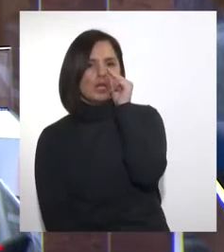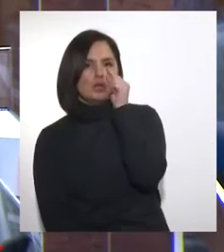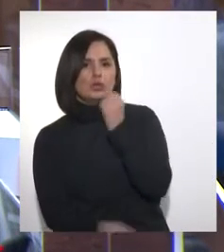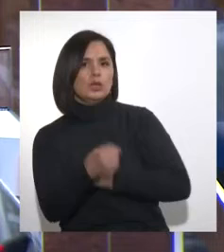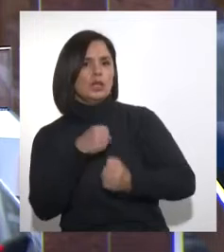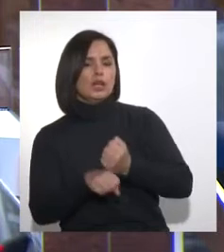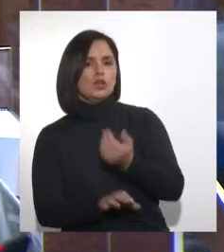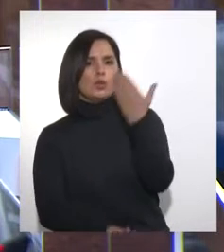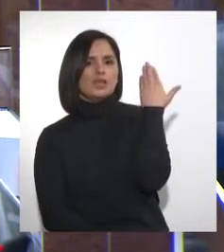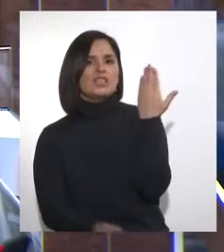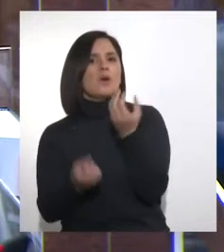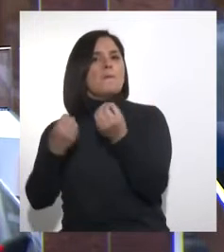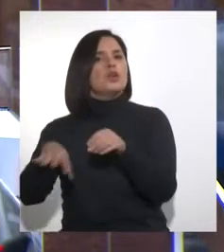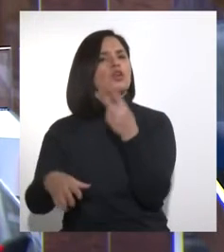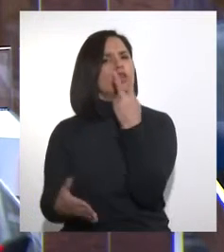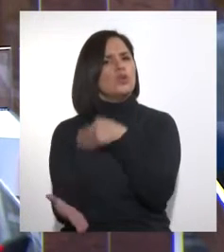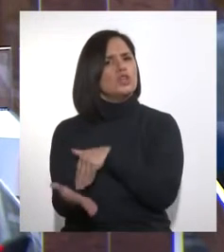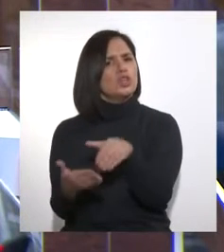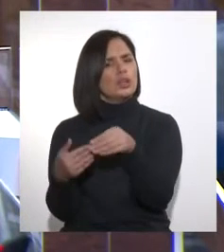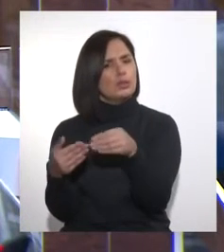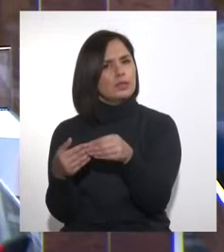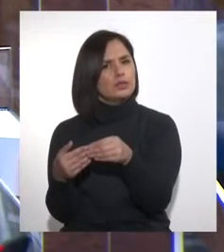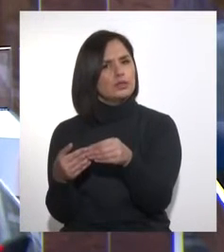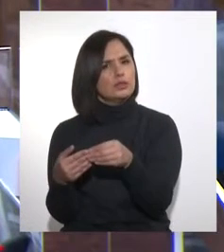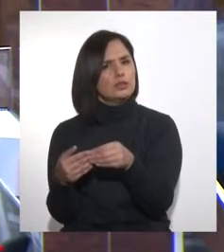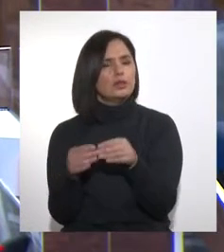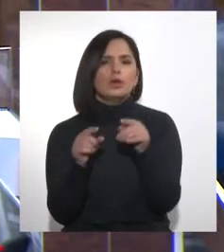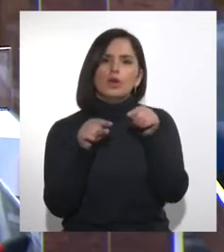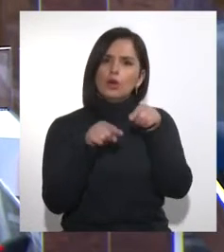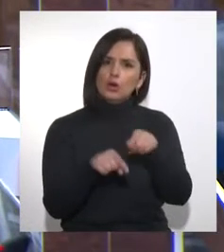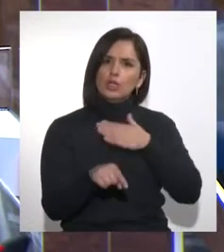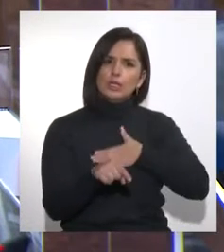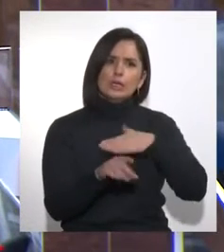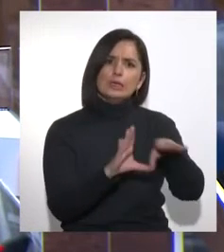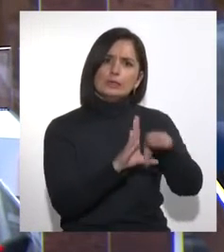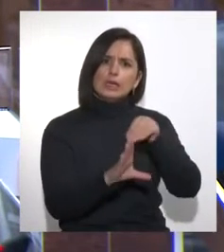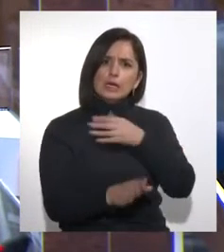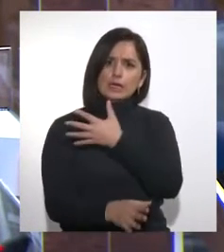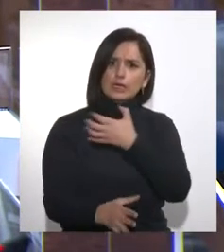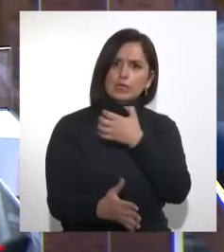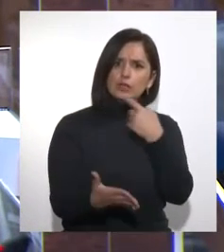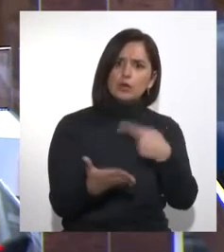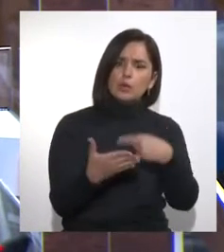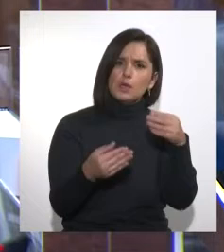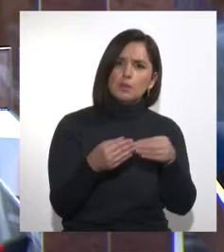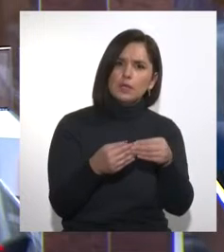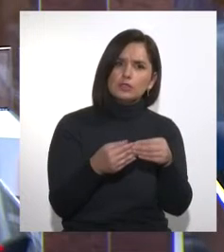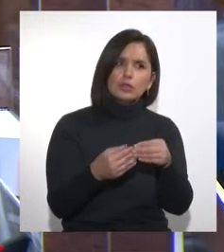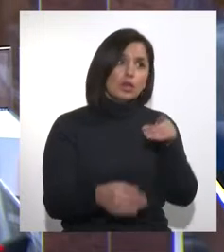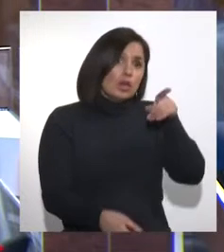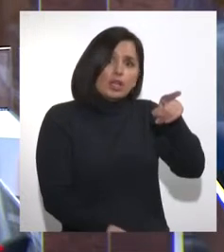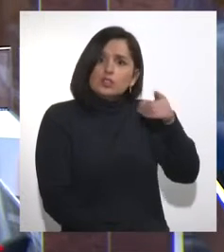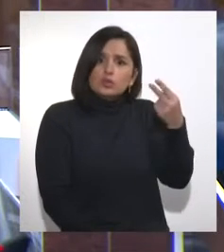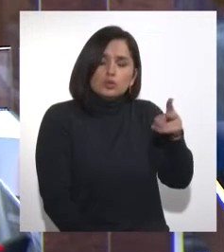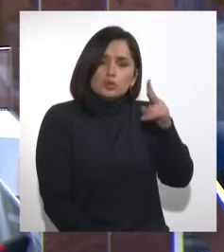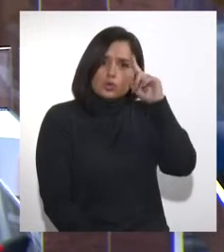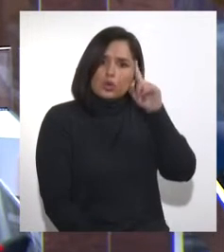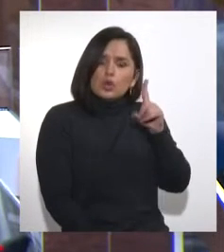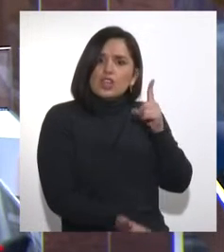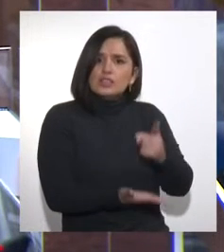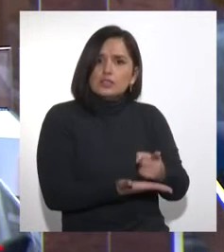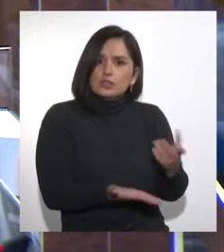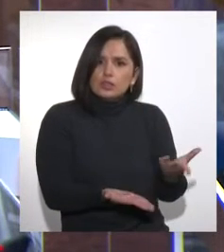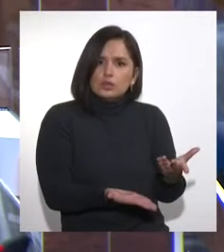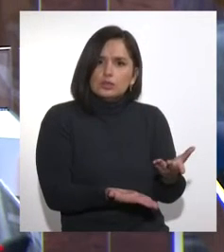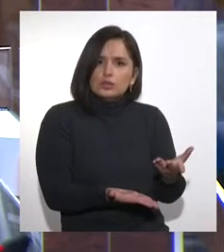conflicto social que vivimos. Hoy, él quiere sacar 500 mil pesos como su decisión. Parece